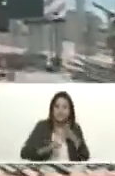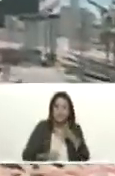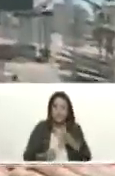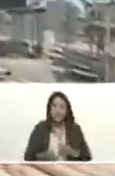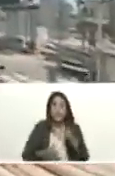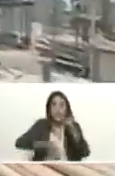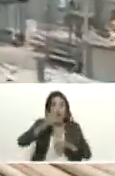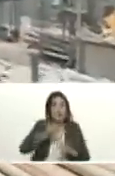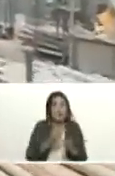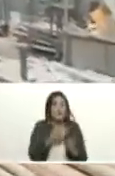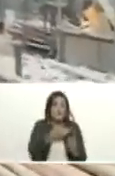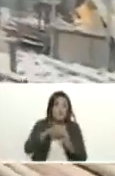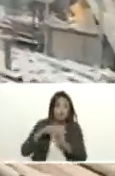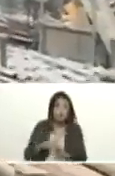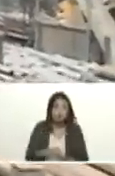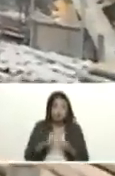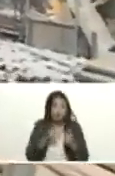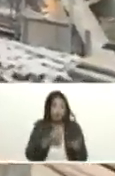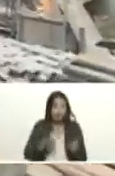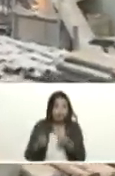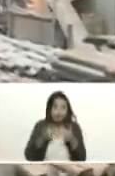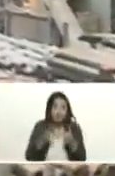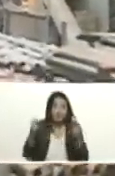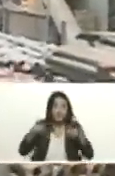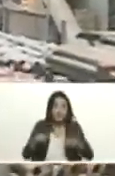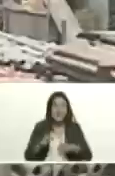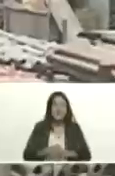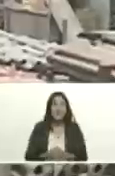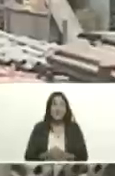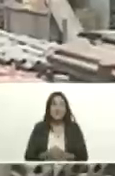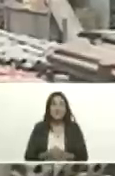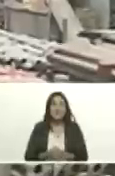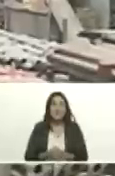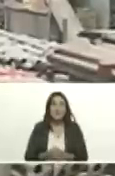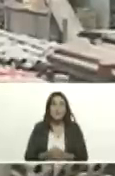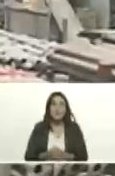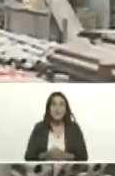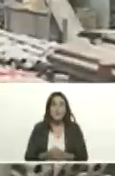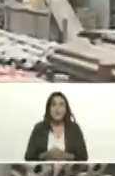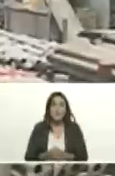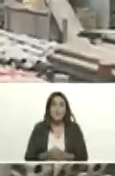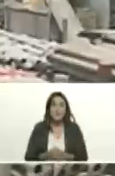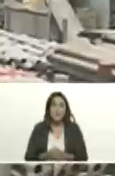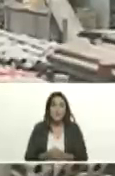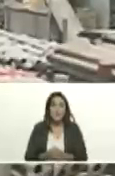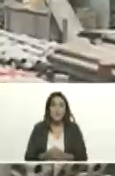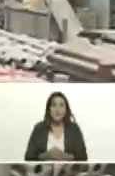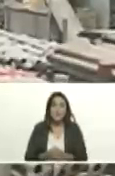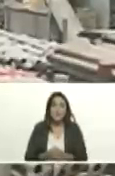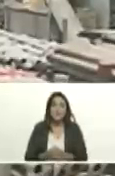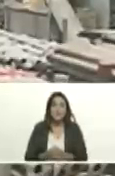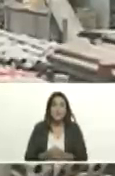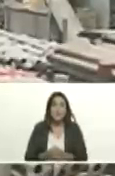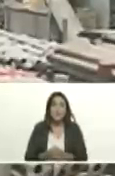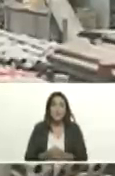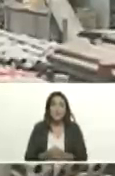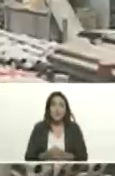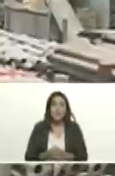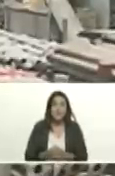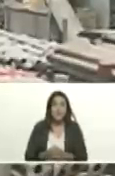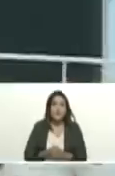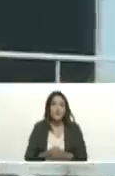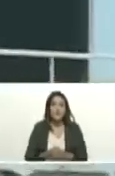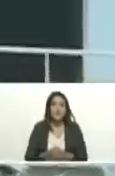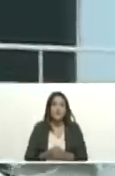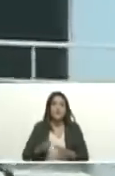como usted lo ha dicho presidente nos encontramos en Puerto la Cruz en la refinería desde este lugar emblemático fundamental estratégico para el desarrollo